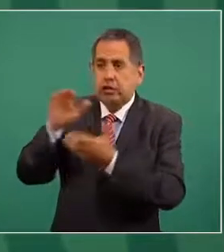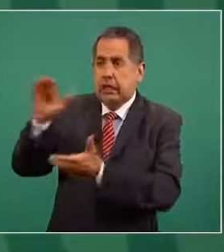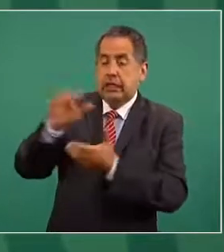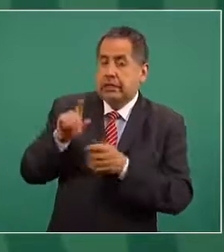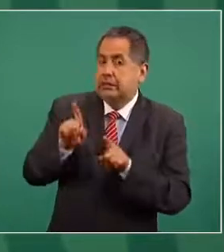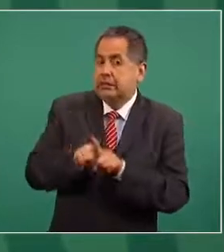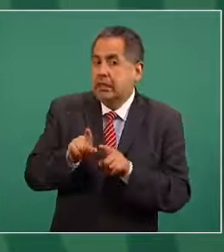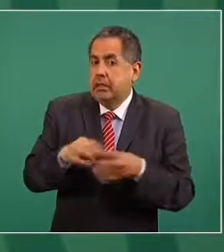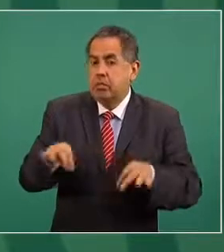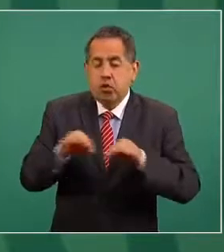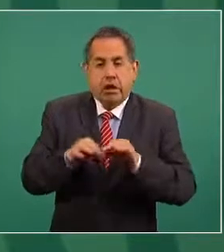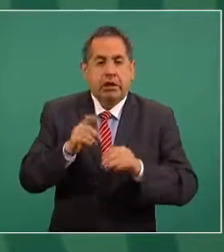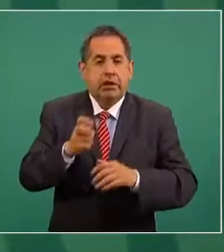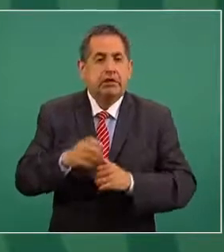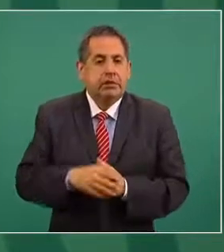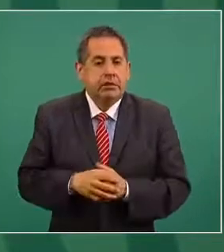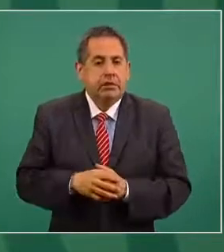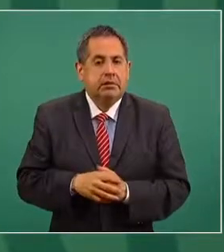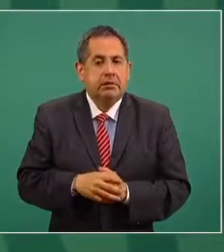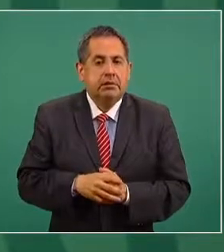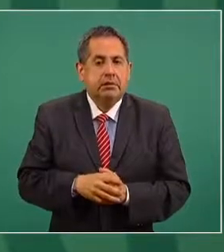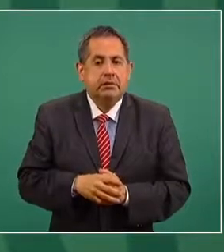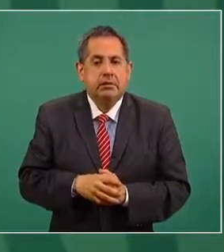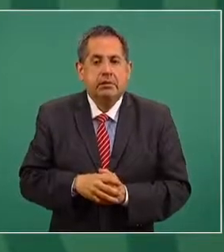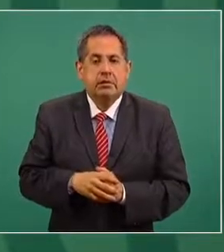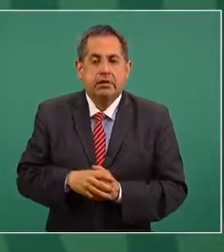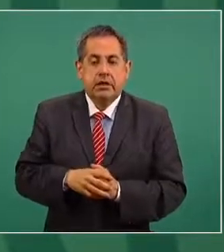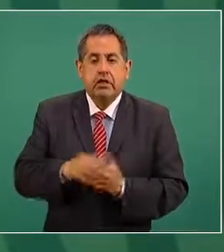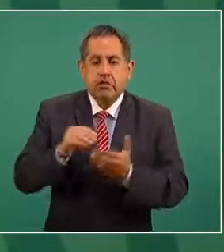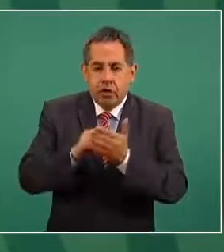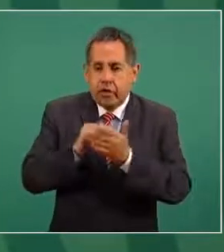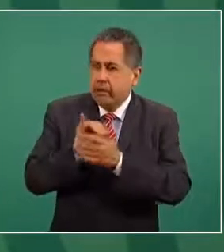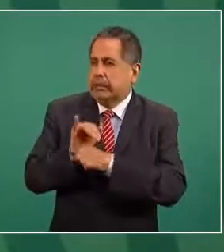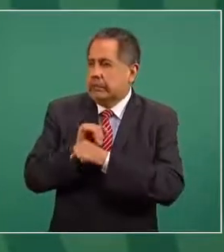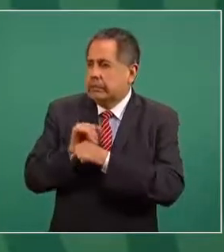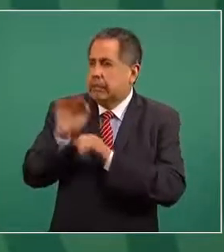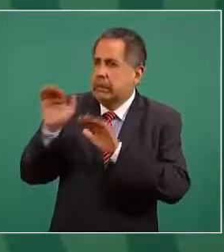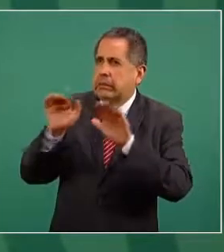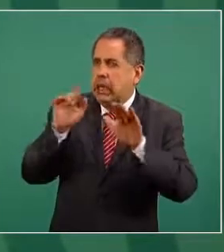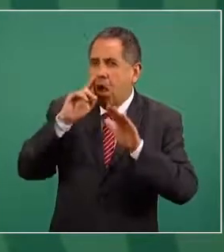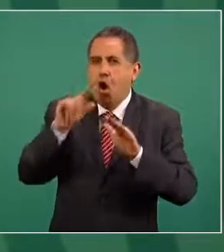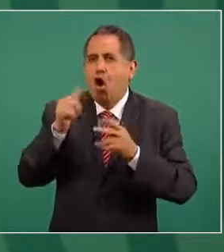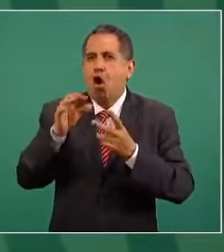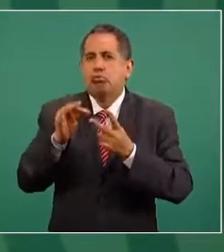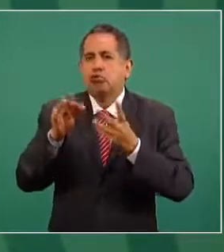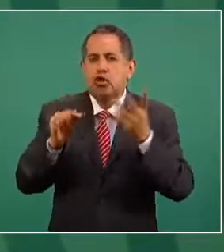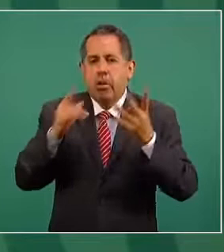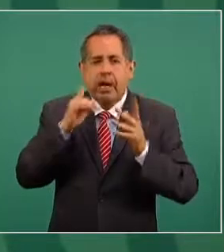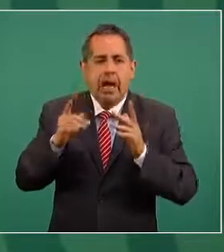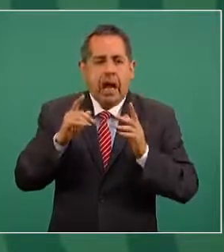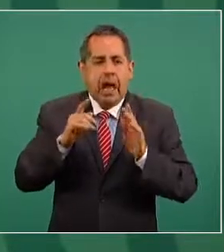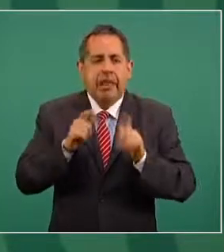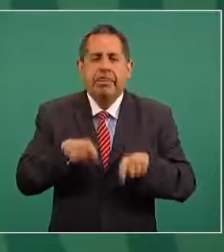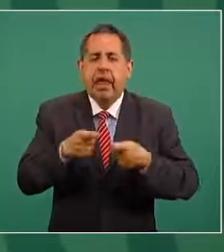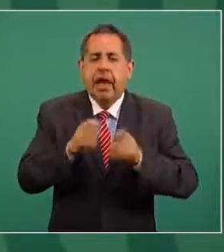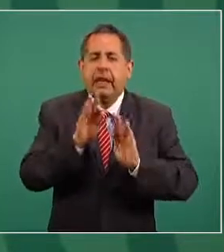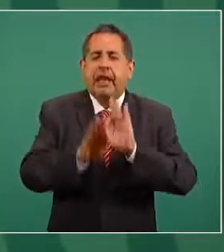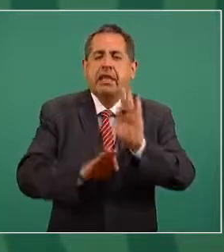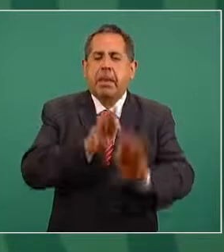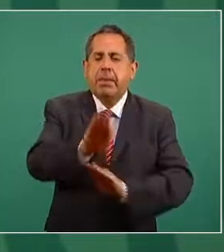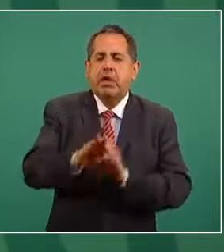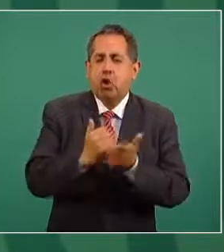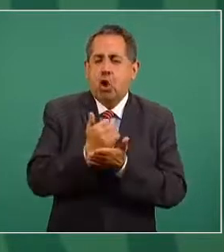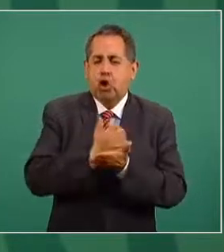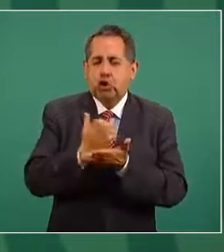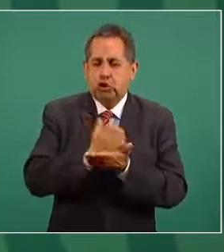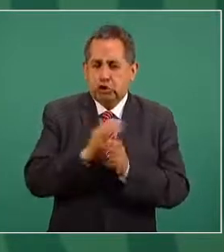central estamos continuamos explorando alternativas de tratamiento hay una